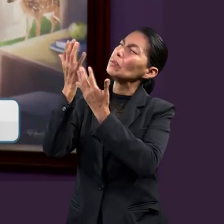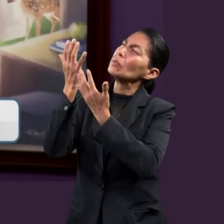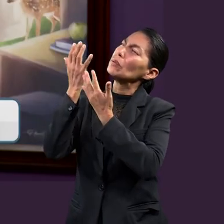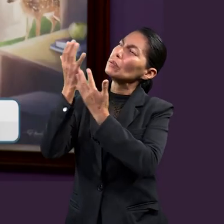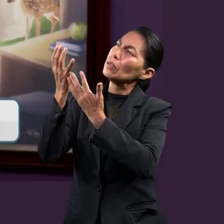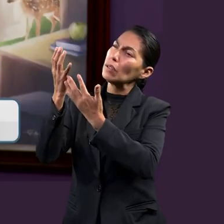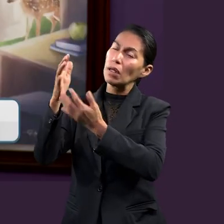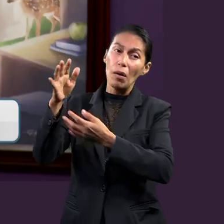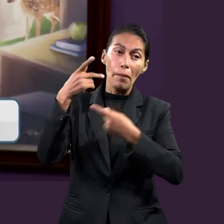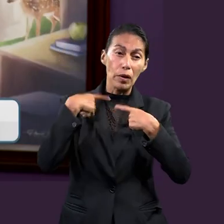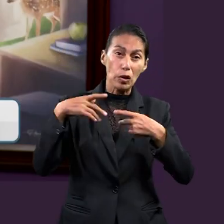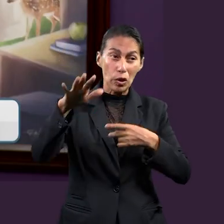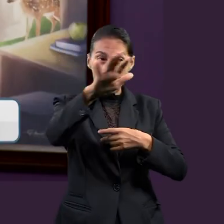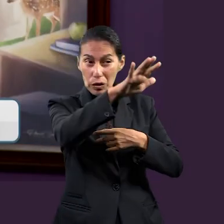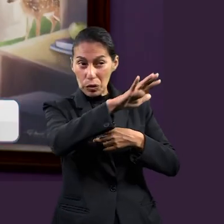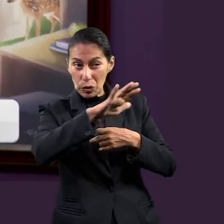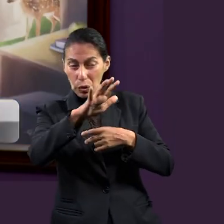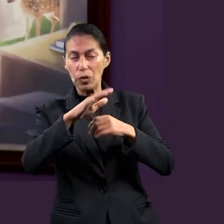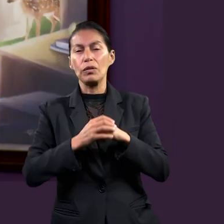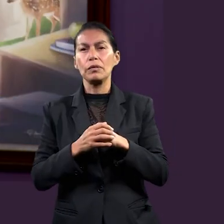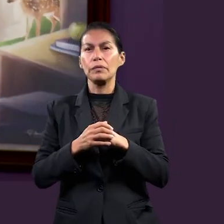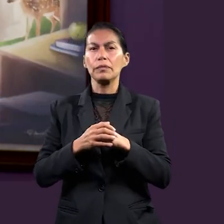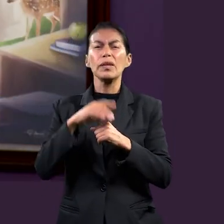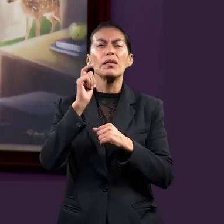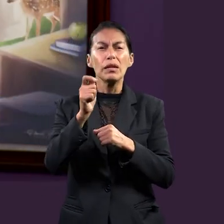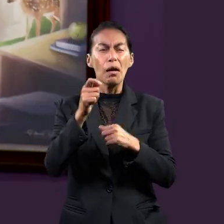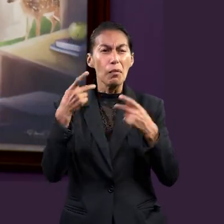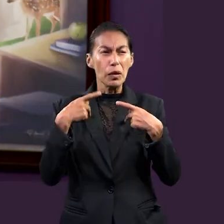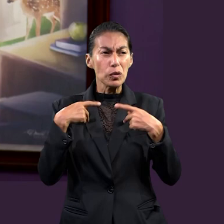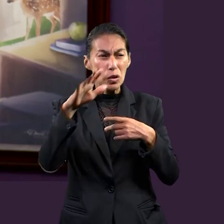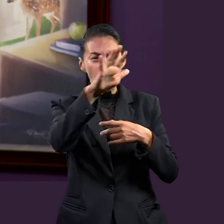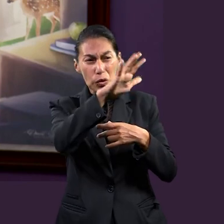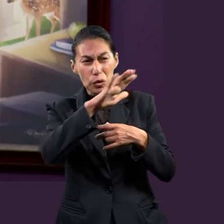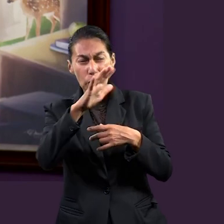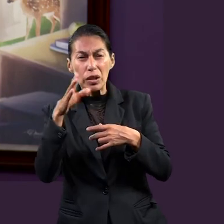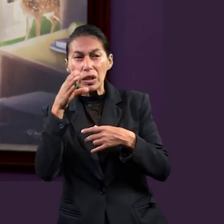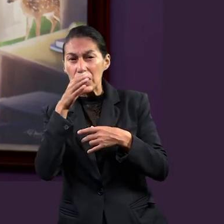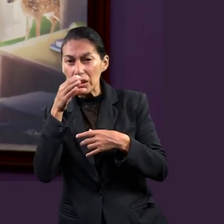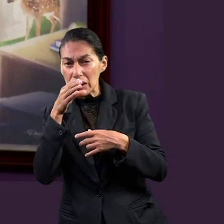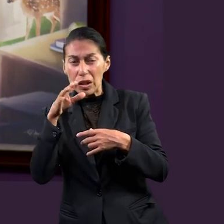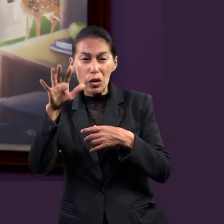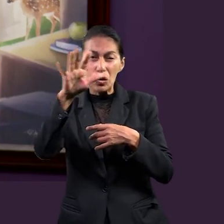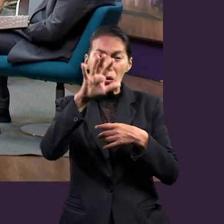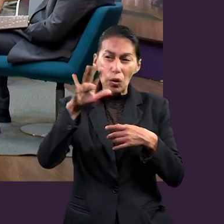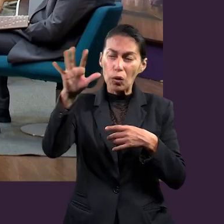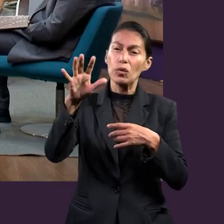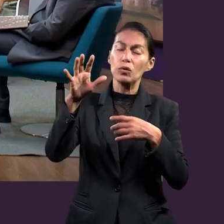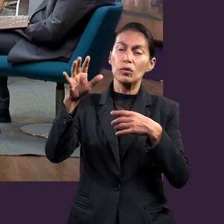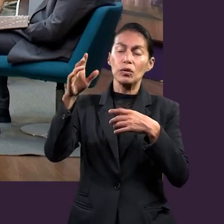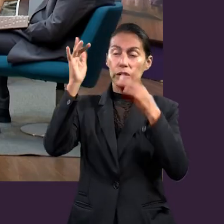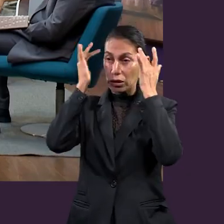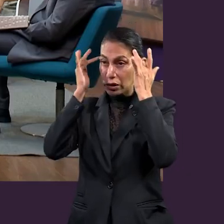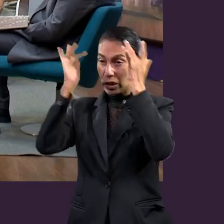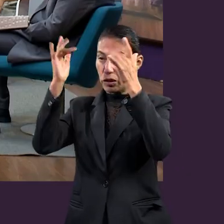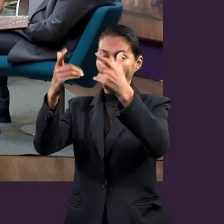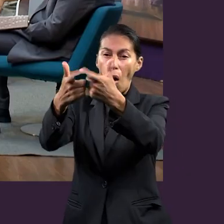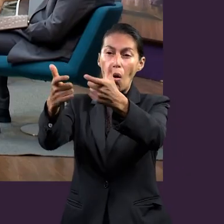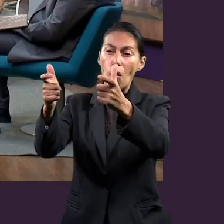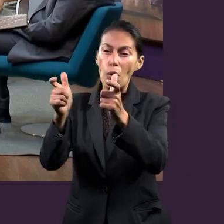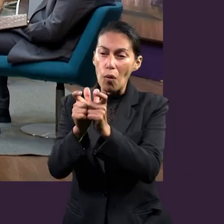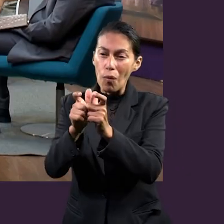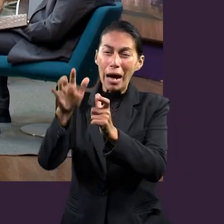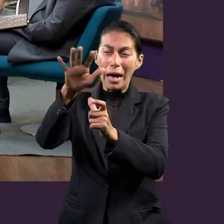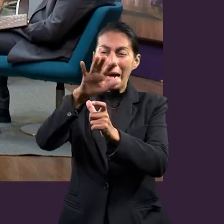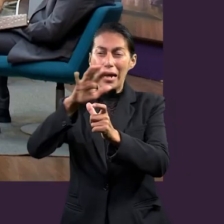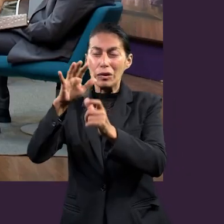perseverancia y súplica por todos los santos. Está describiendo a todos los santos, es decir, a una agrupación no solamente